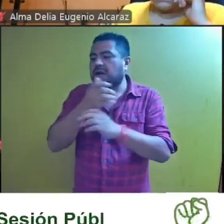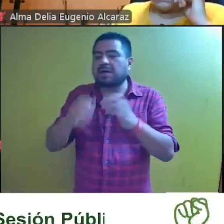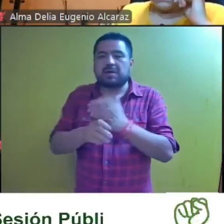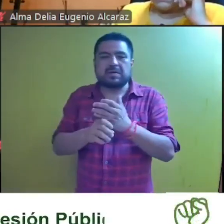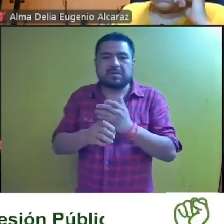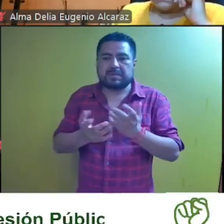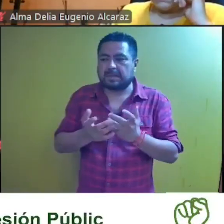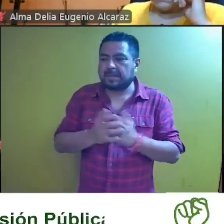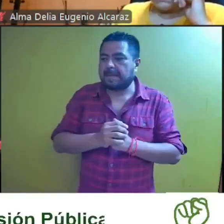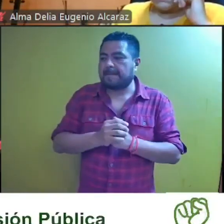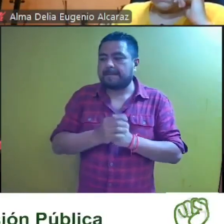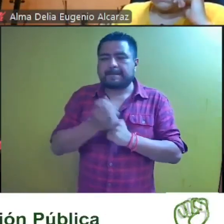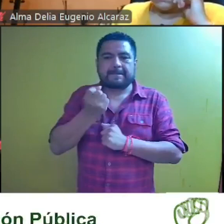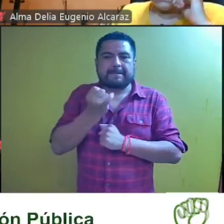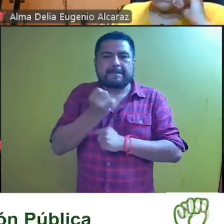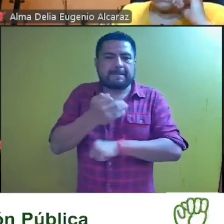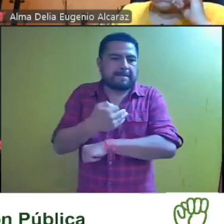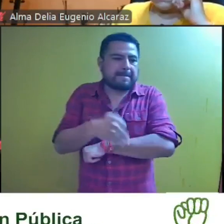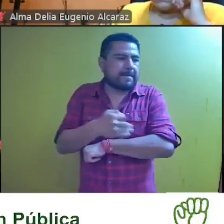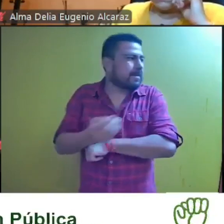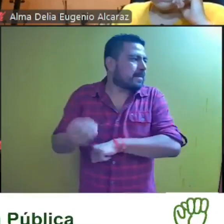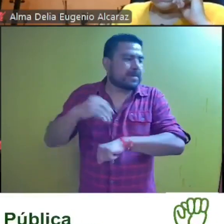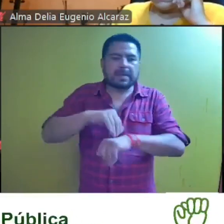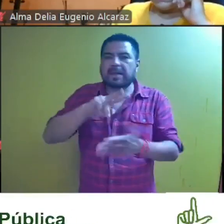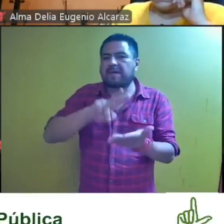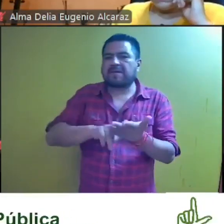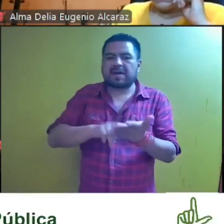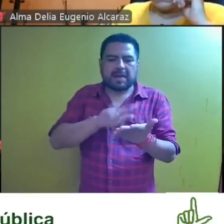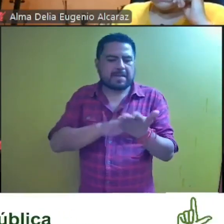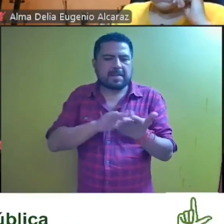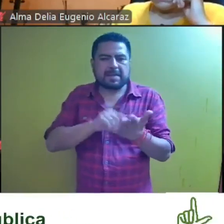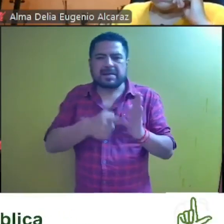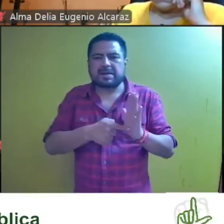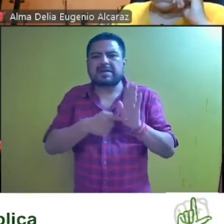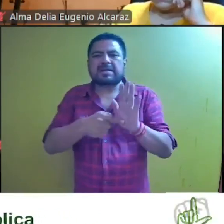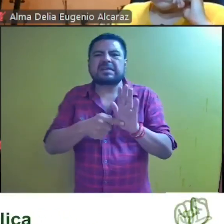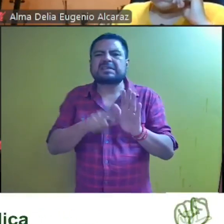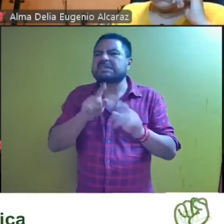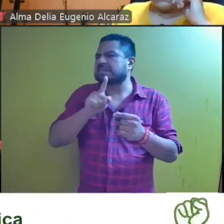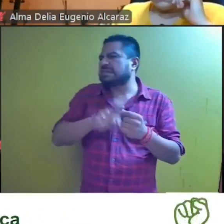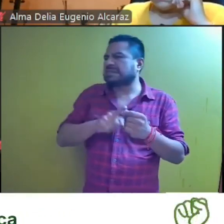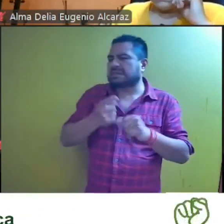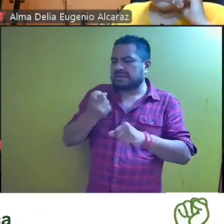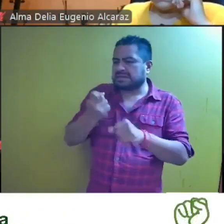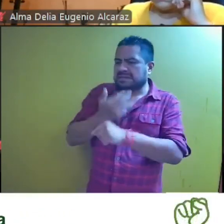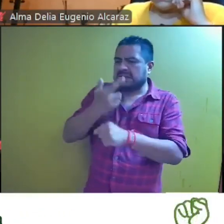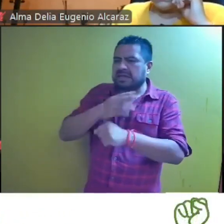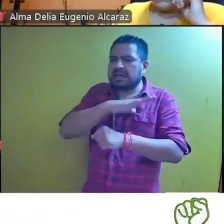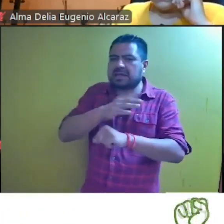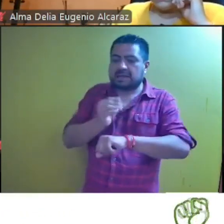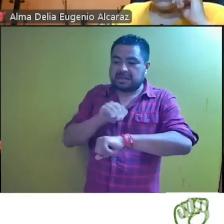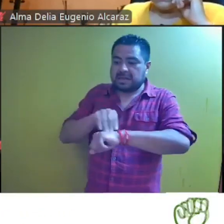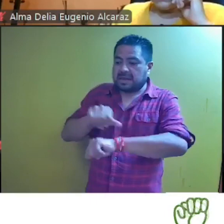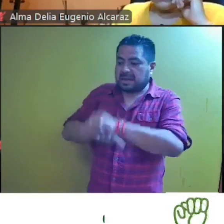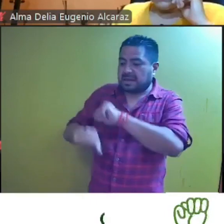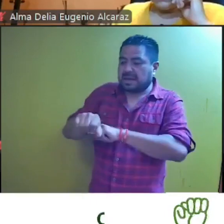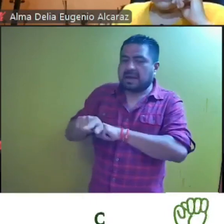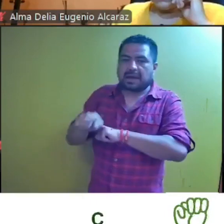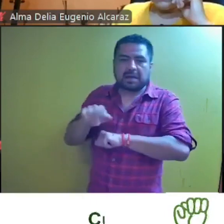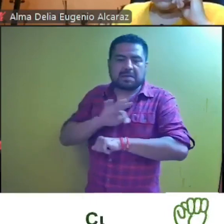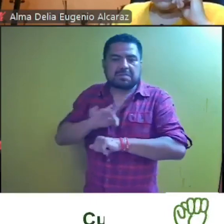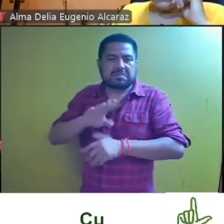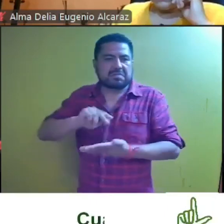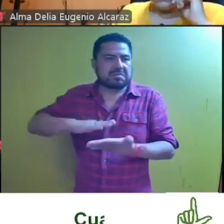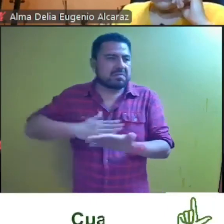y de manera parcial otorgó pleno valor a los documentos exhibidos por quien se sentó como secretario general adjunto para declarar